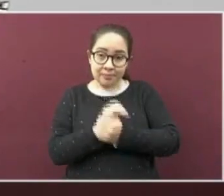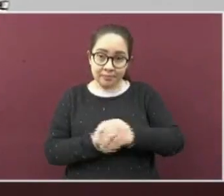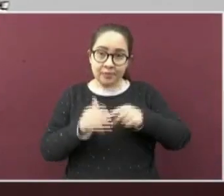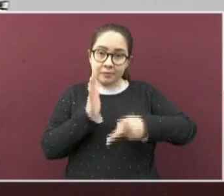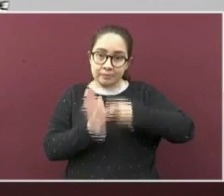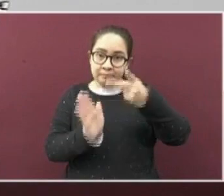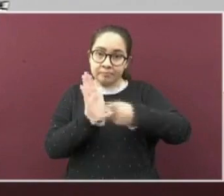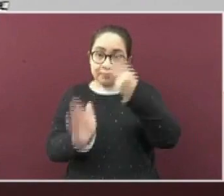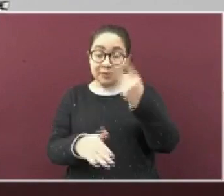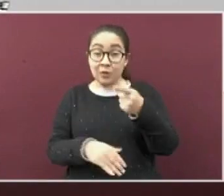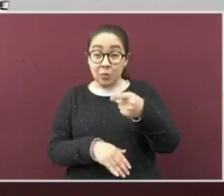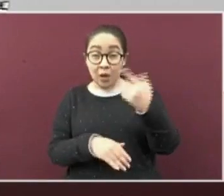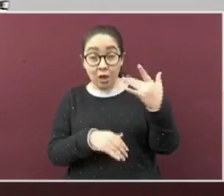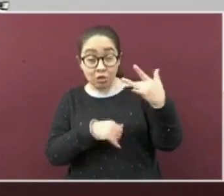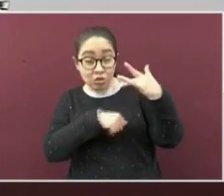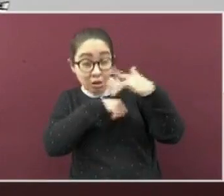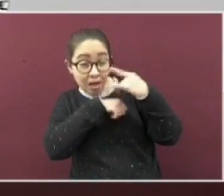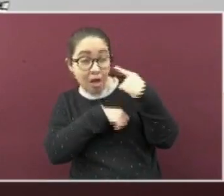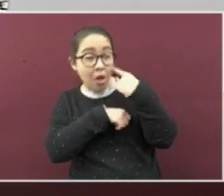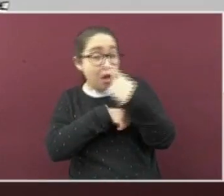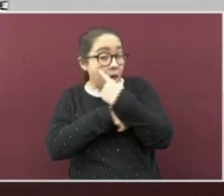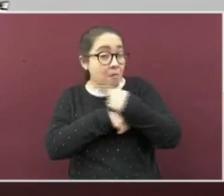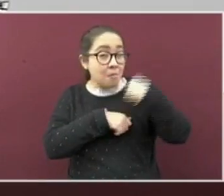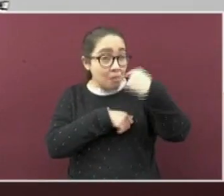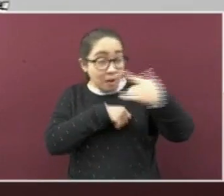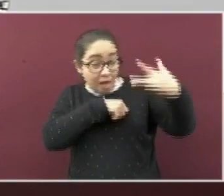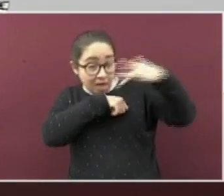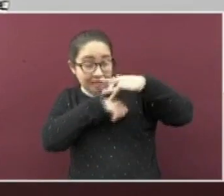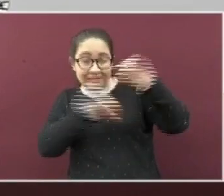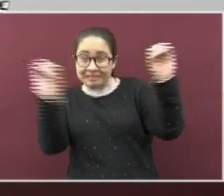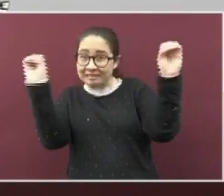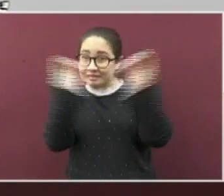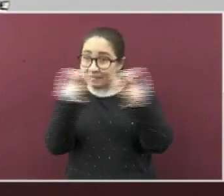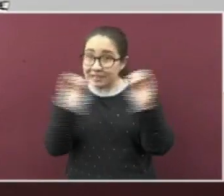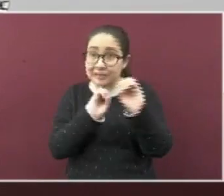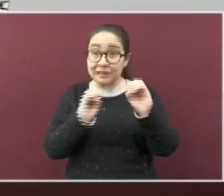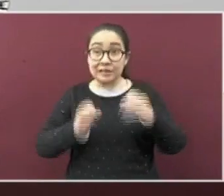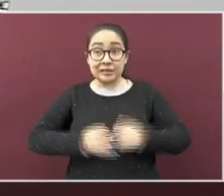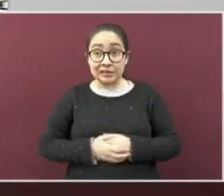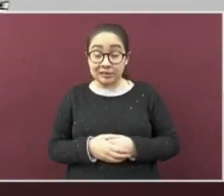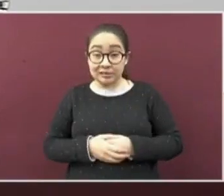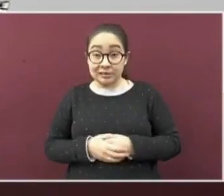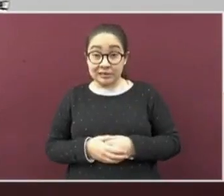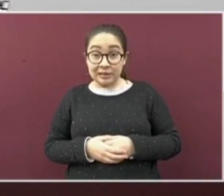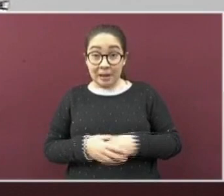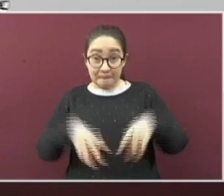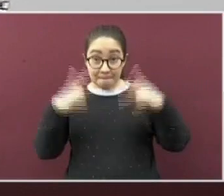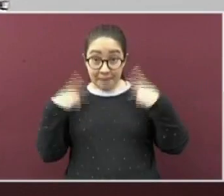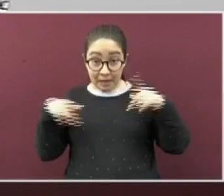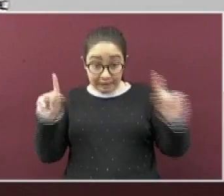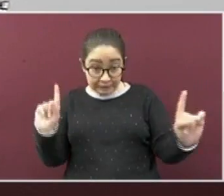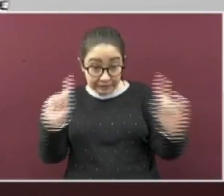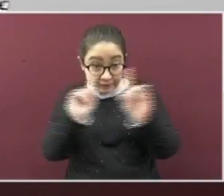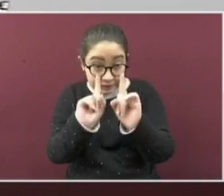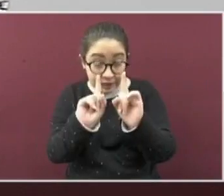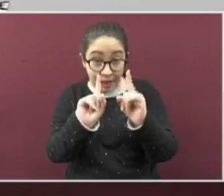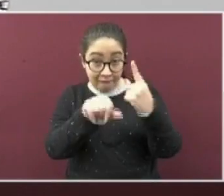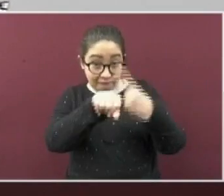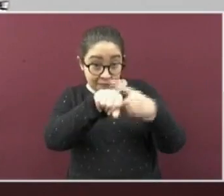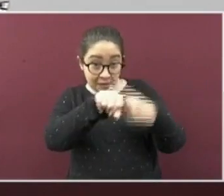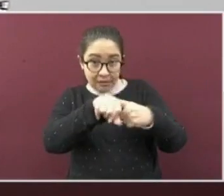los ojos, la nariz y la boca. No estar cerca de personas enfermas.